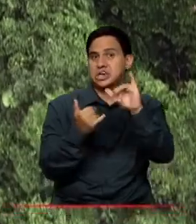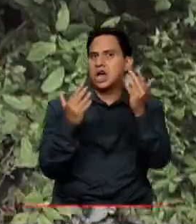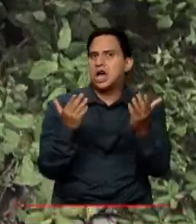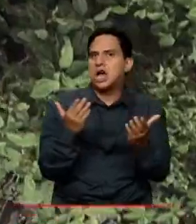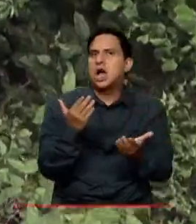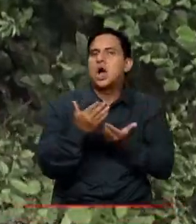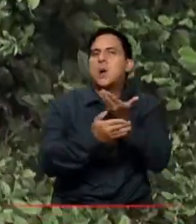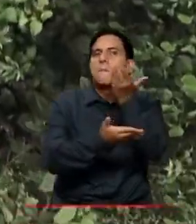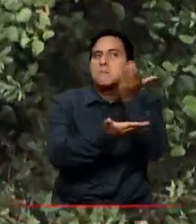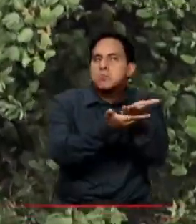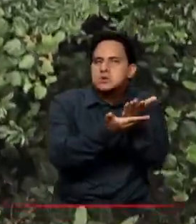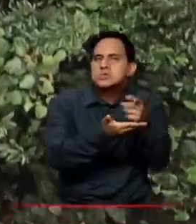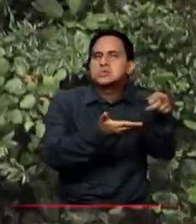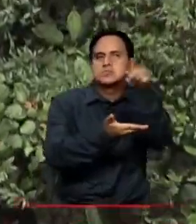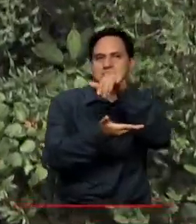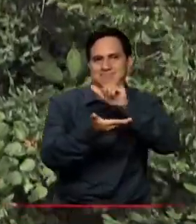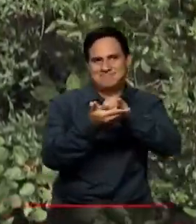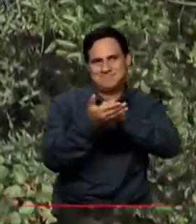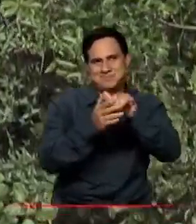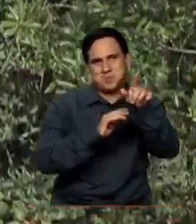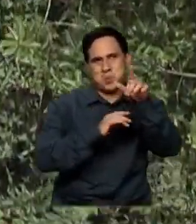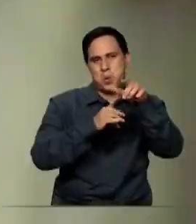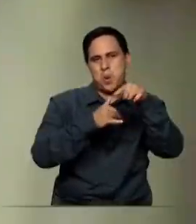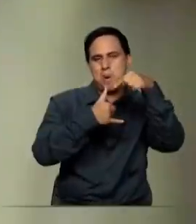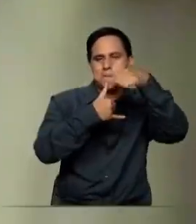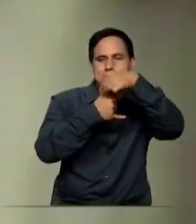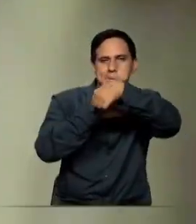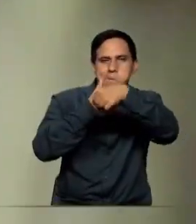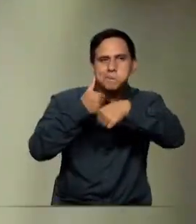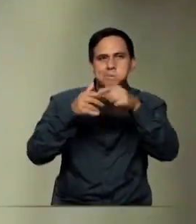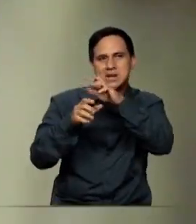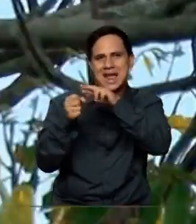con los ocho canales regionales de todo el país y RTBC.